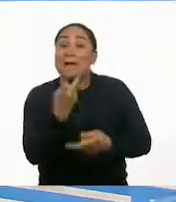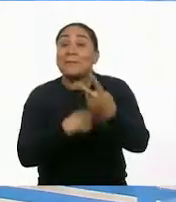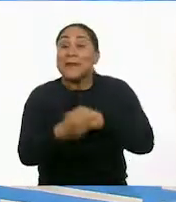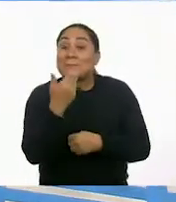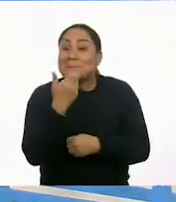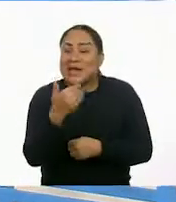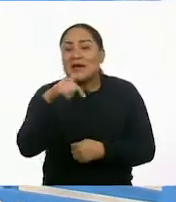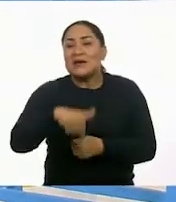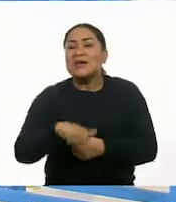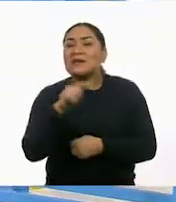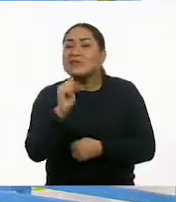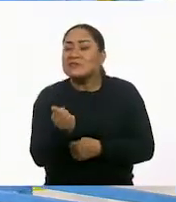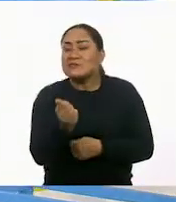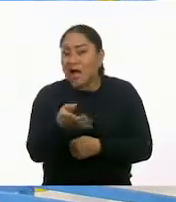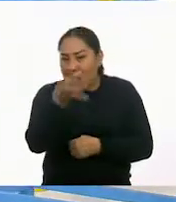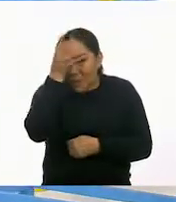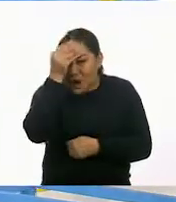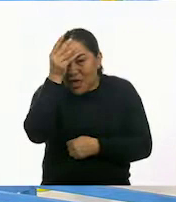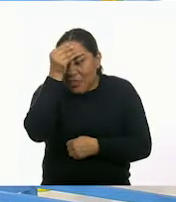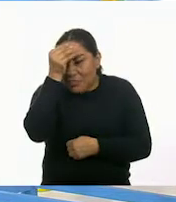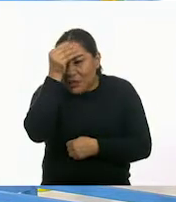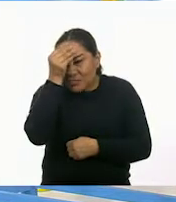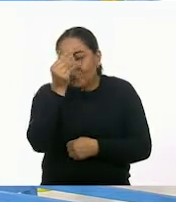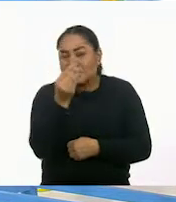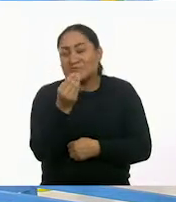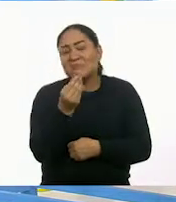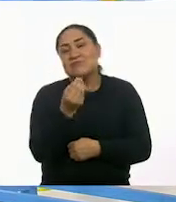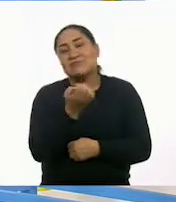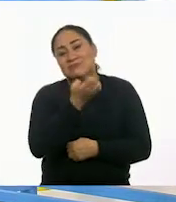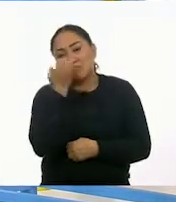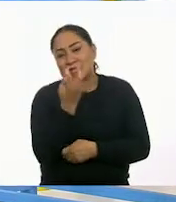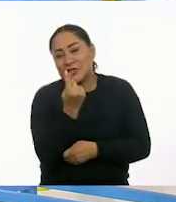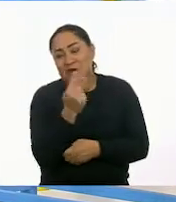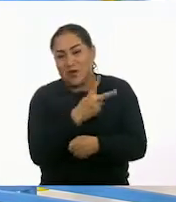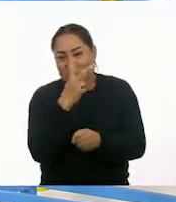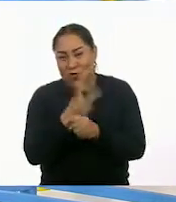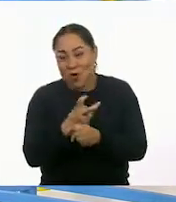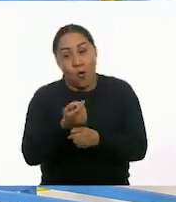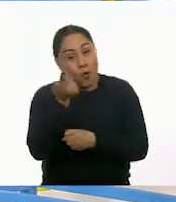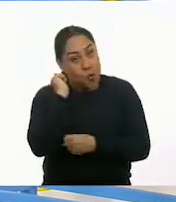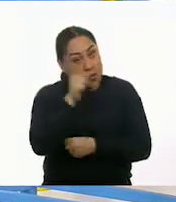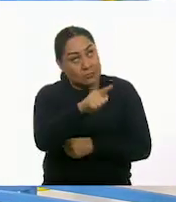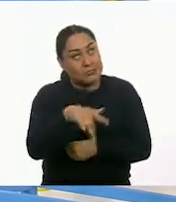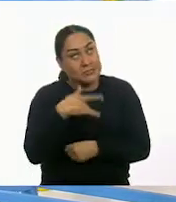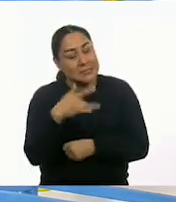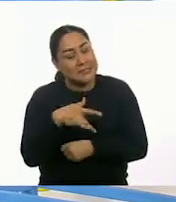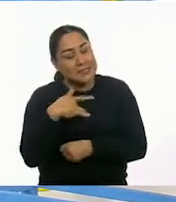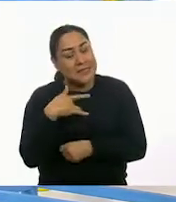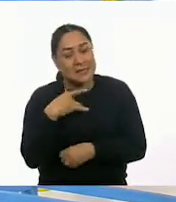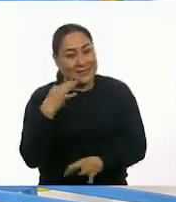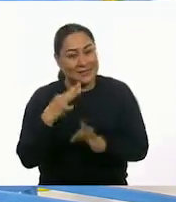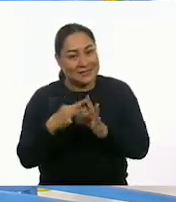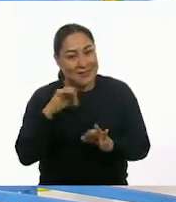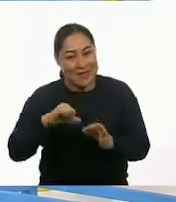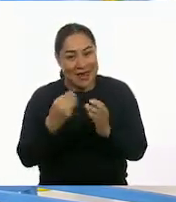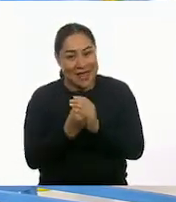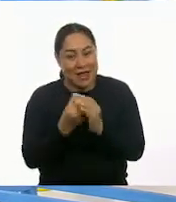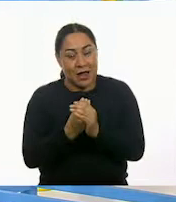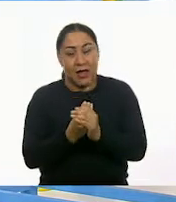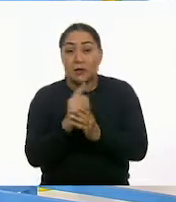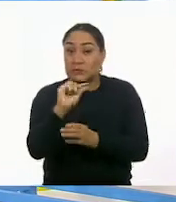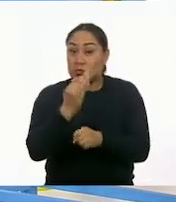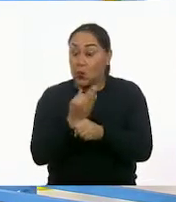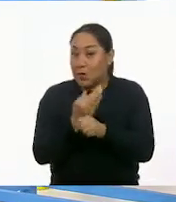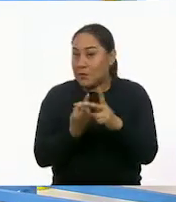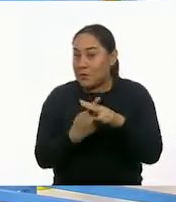bienvenida a Aprende en Casa 2. Espero que ya estén listas y listos para la clase de hoy, pero antes de comenzar vamos con Ajo